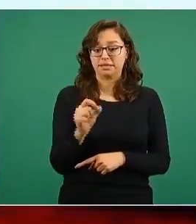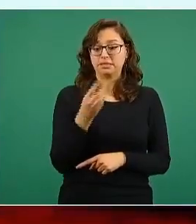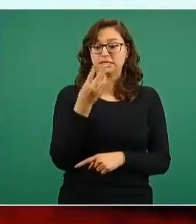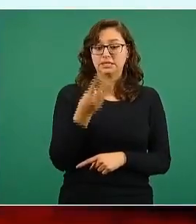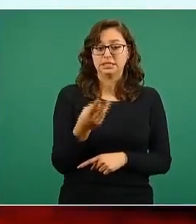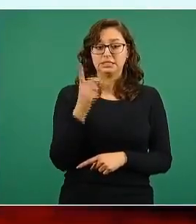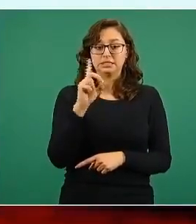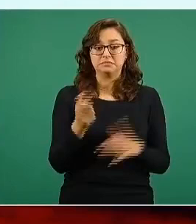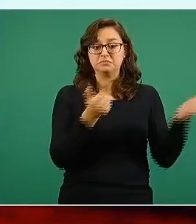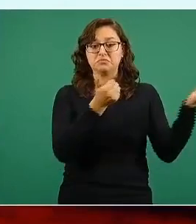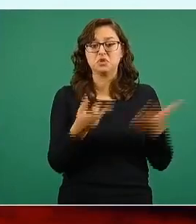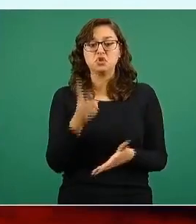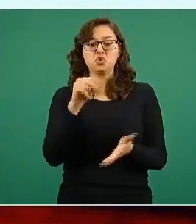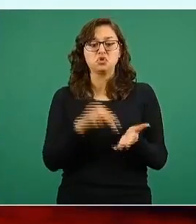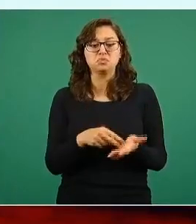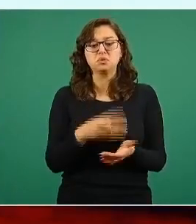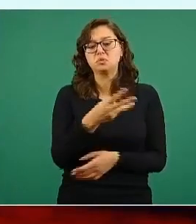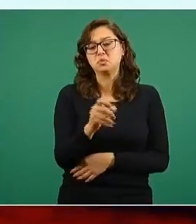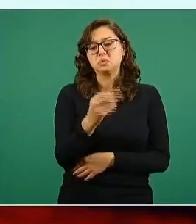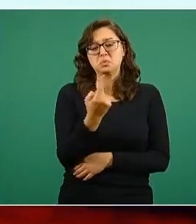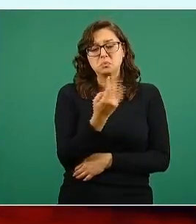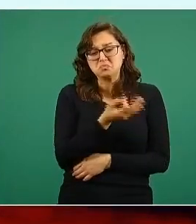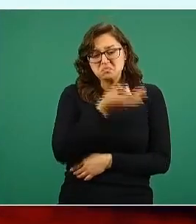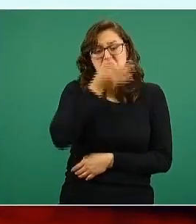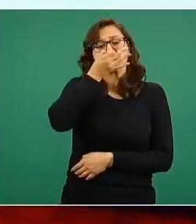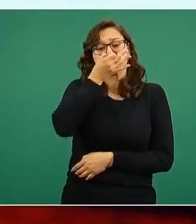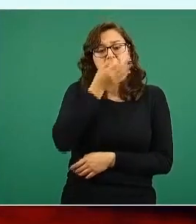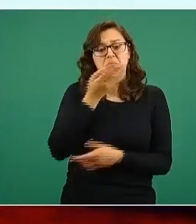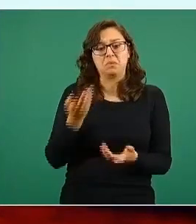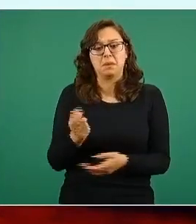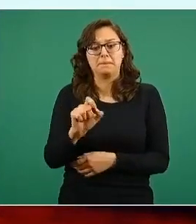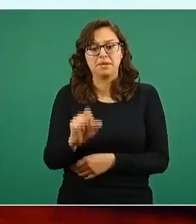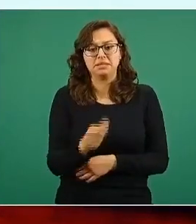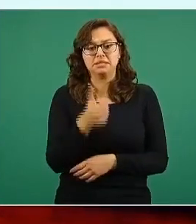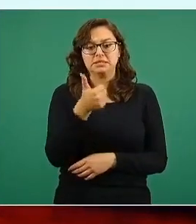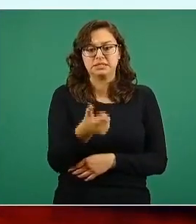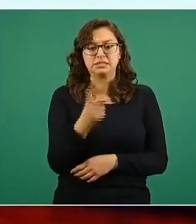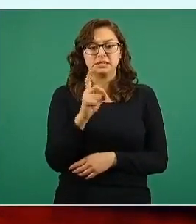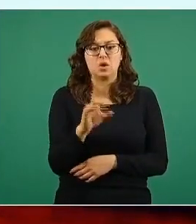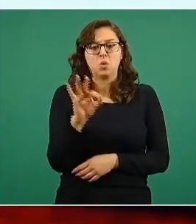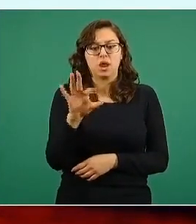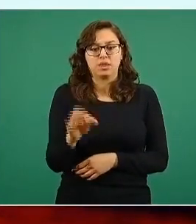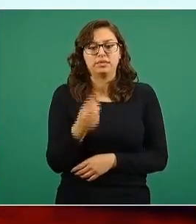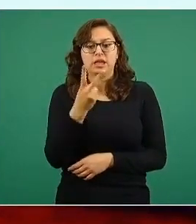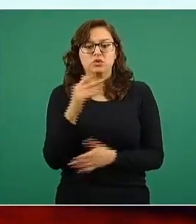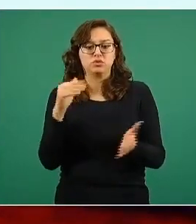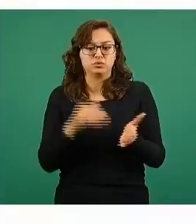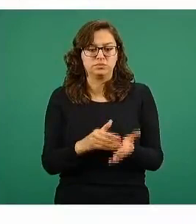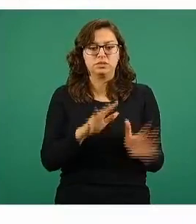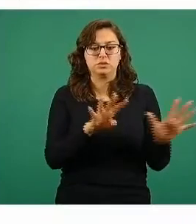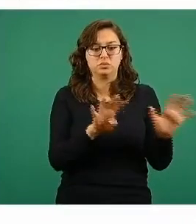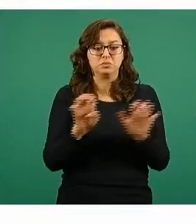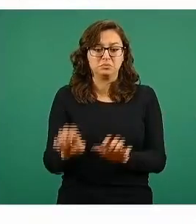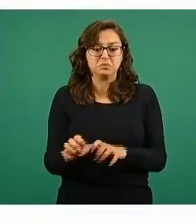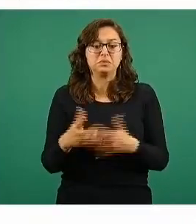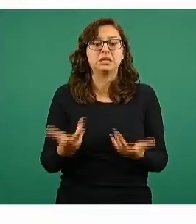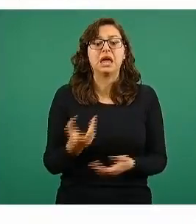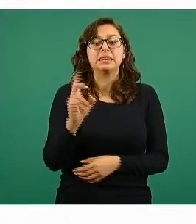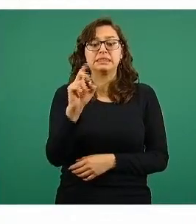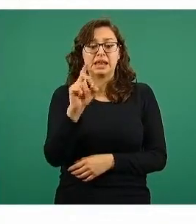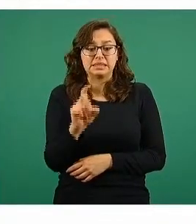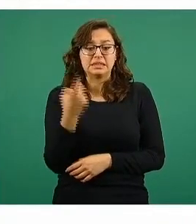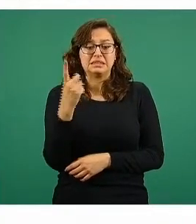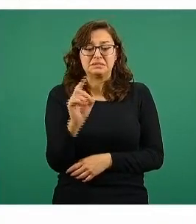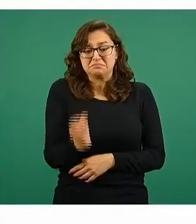fueron muy poquitas, 2 mil 925. La del 26 de diciembre, 42 mil 900. La del 30 de diciembre, que fue complementaria